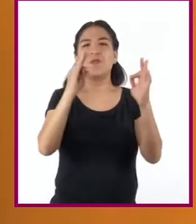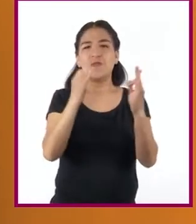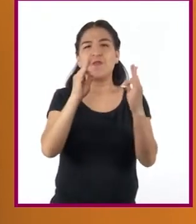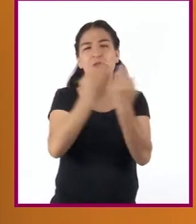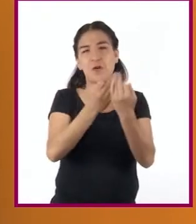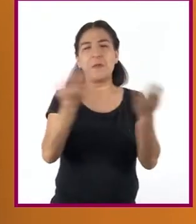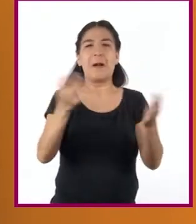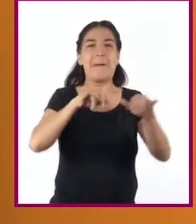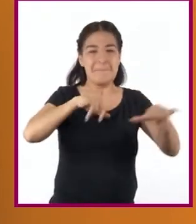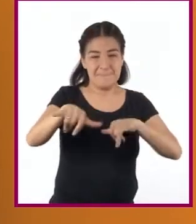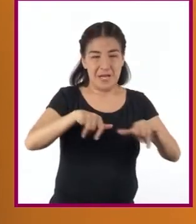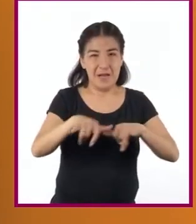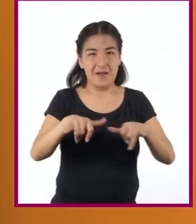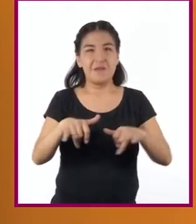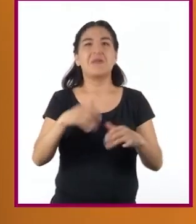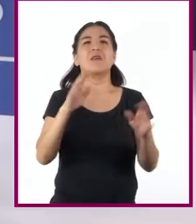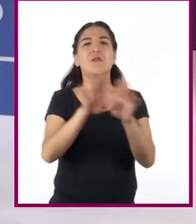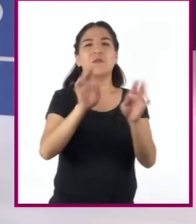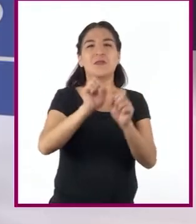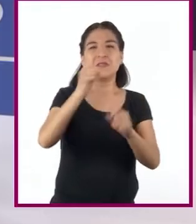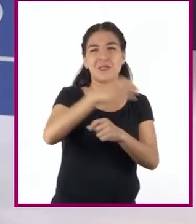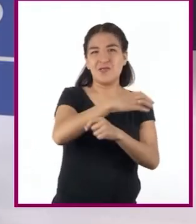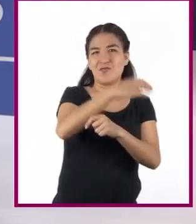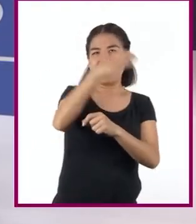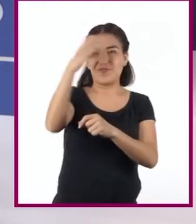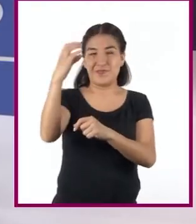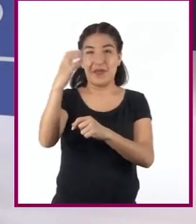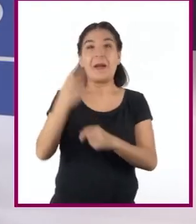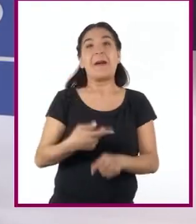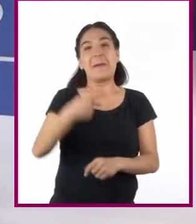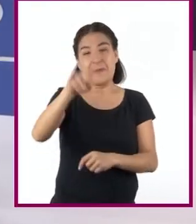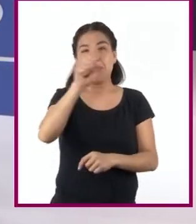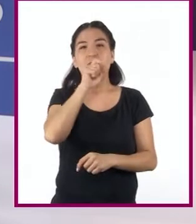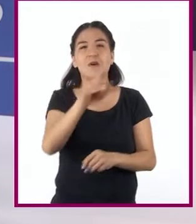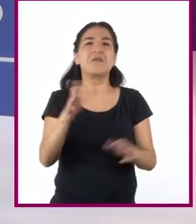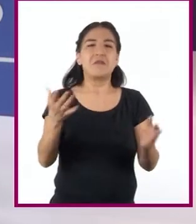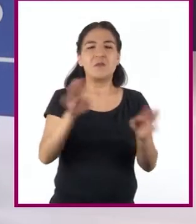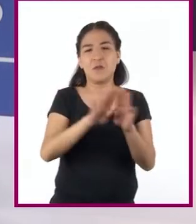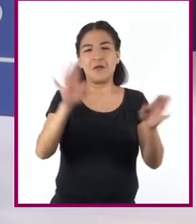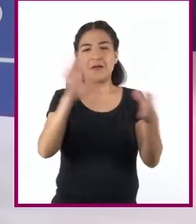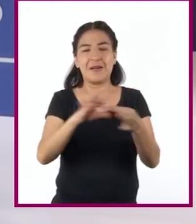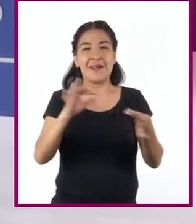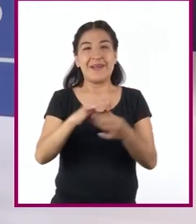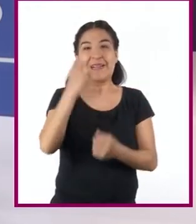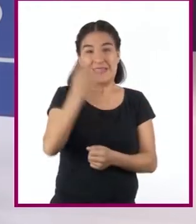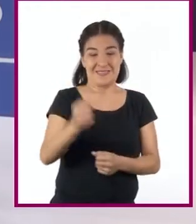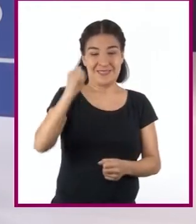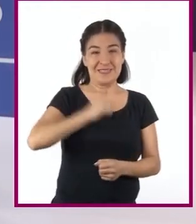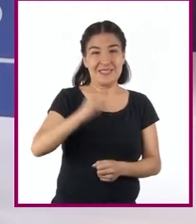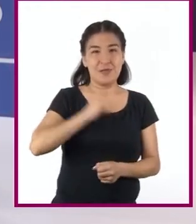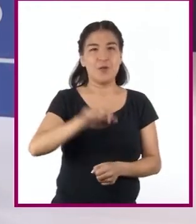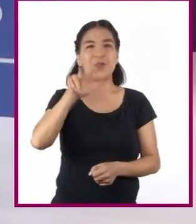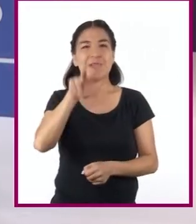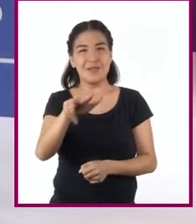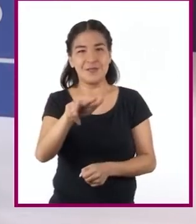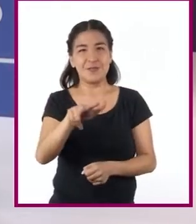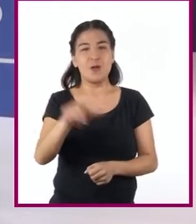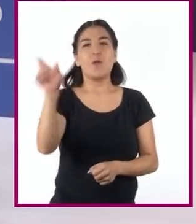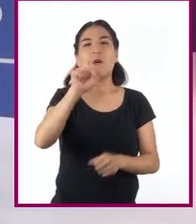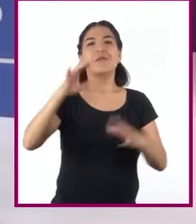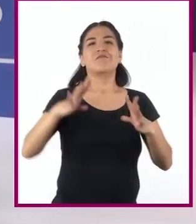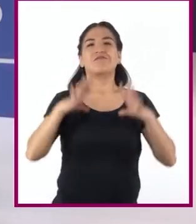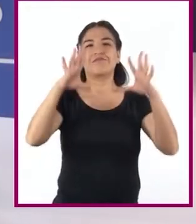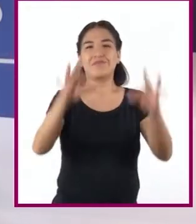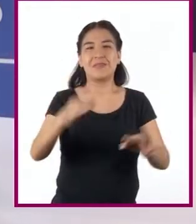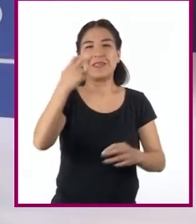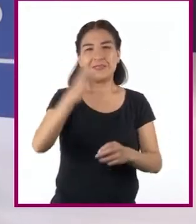mapas geográficos o celestes. Sin embargo, podría decirse que no fue sino hasta el siglo XVIII cuando surgieron